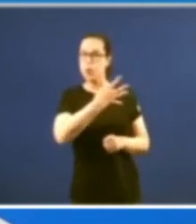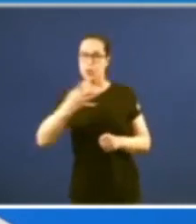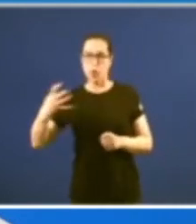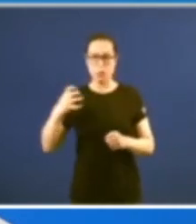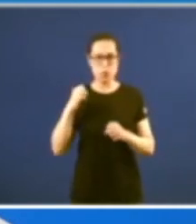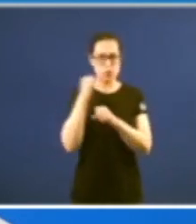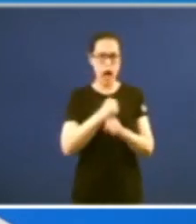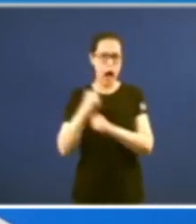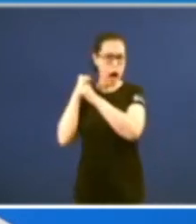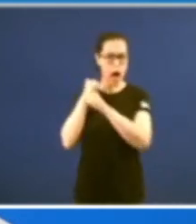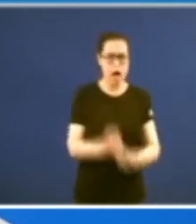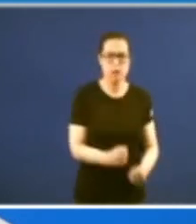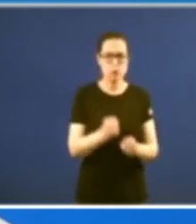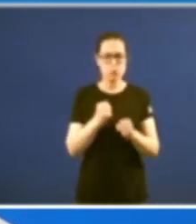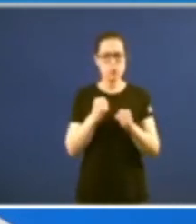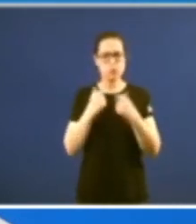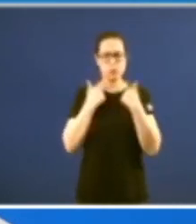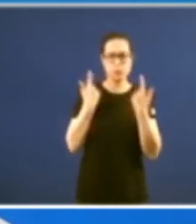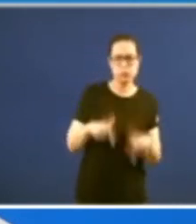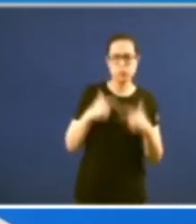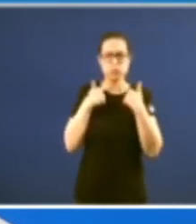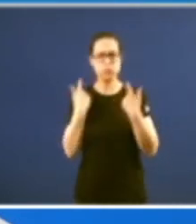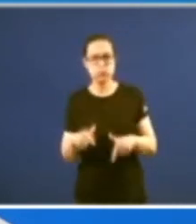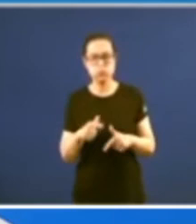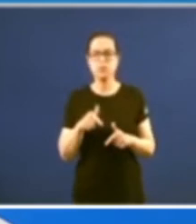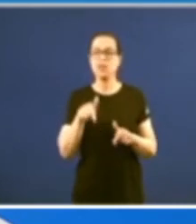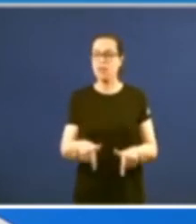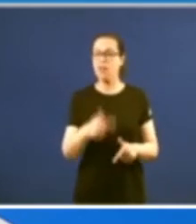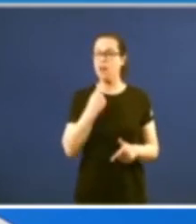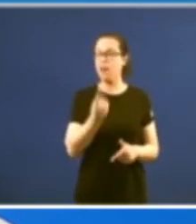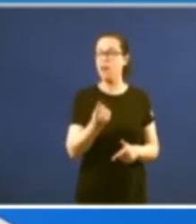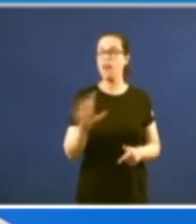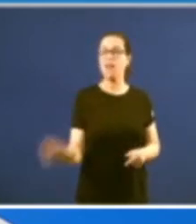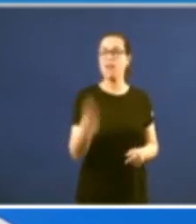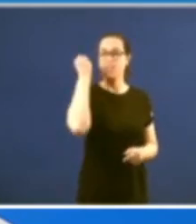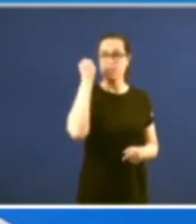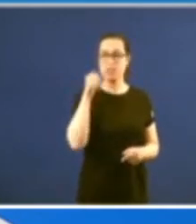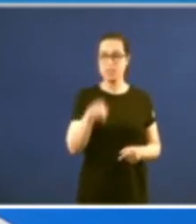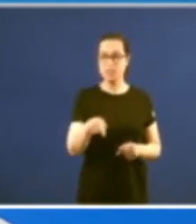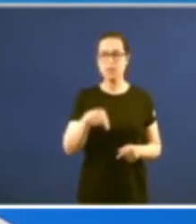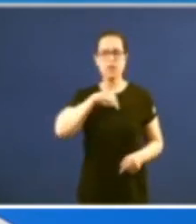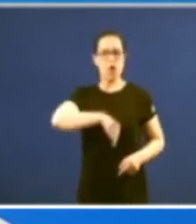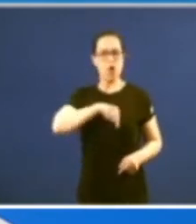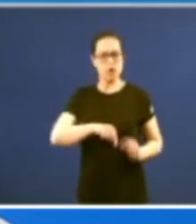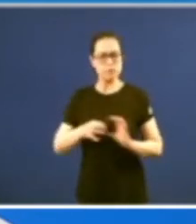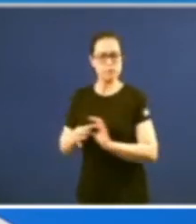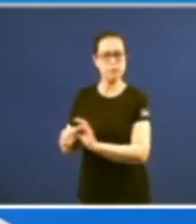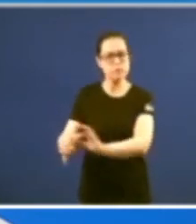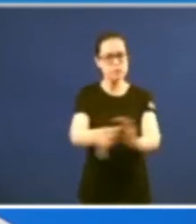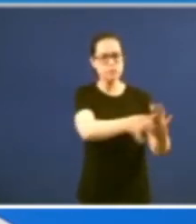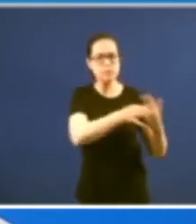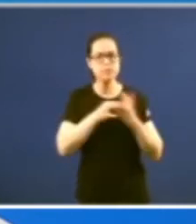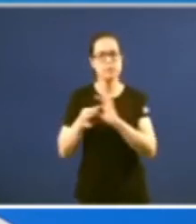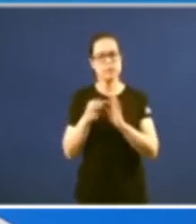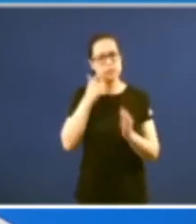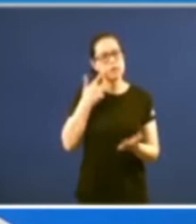frustrada me parece que esta vez se van a equivocar hoxe se advierte a recuperación de nosa conciencia colectiva suprapartidaria con